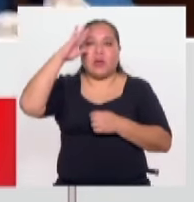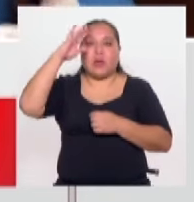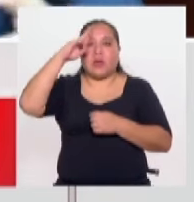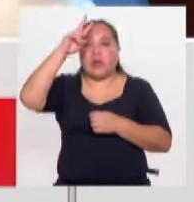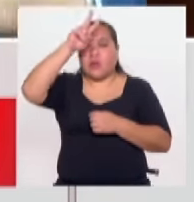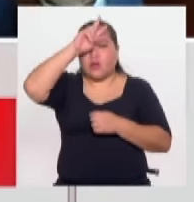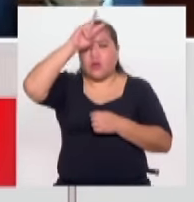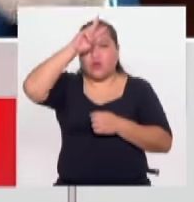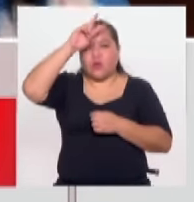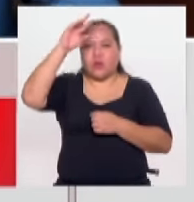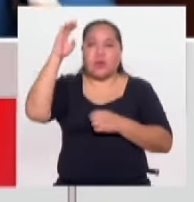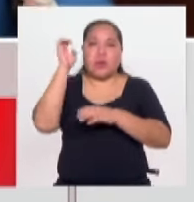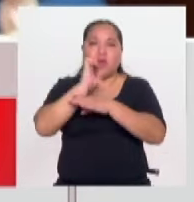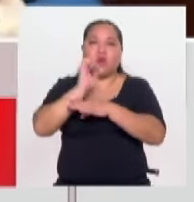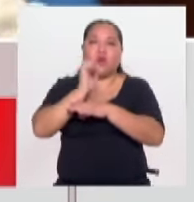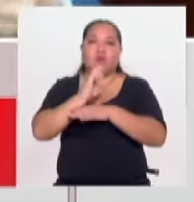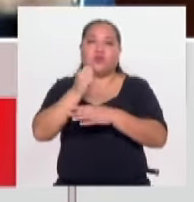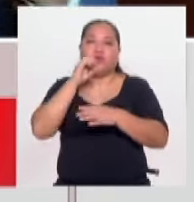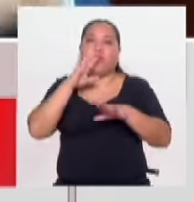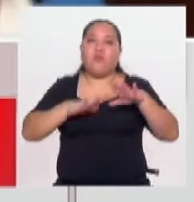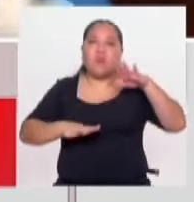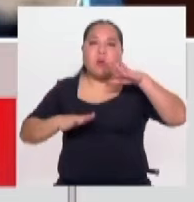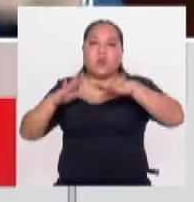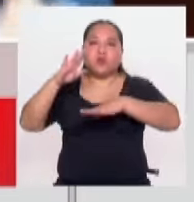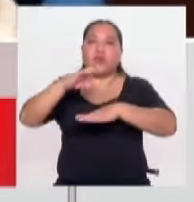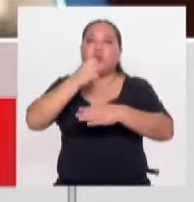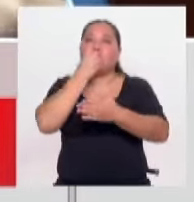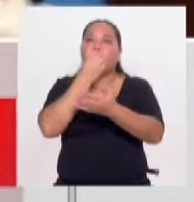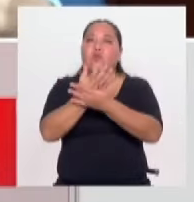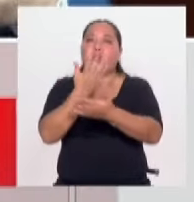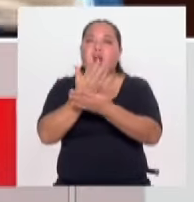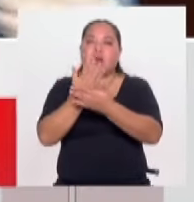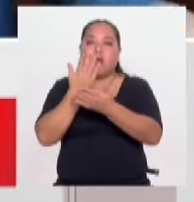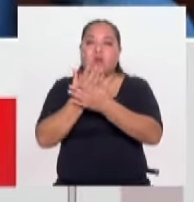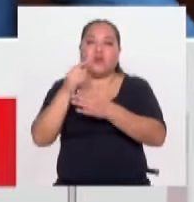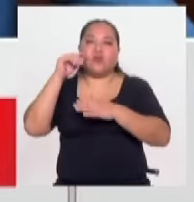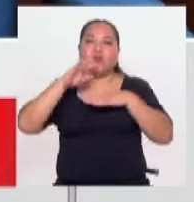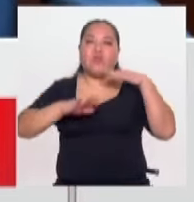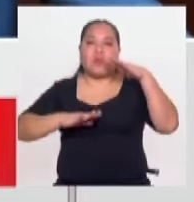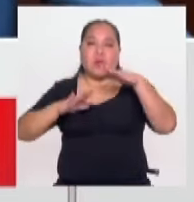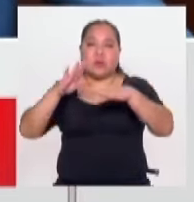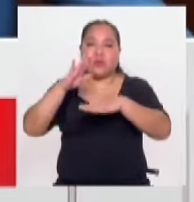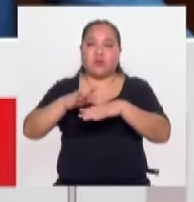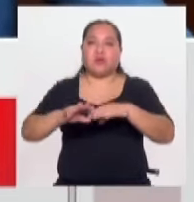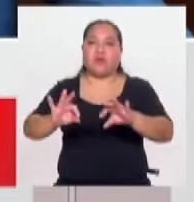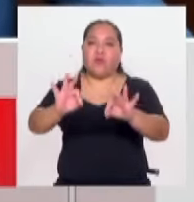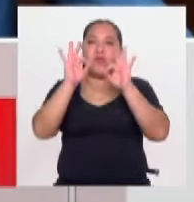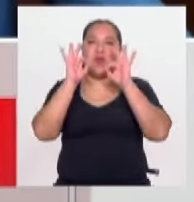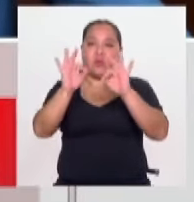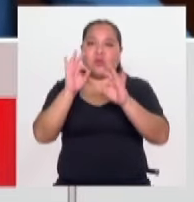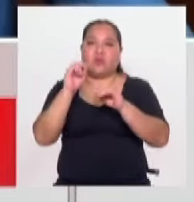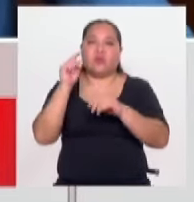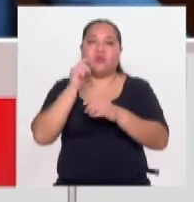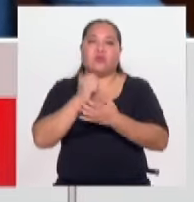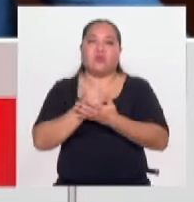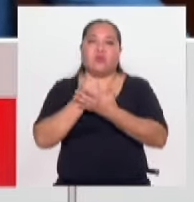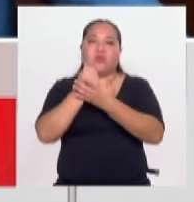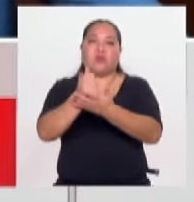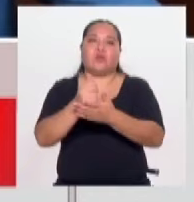son pasos buenos, pasos positivos, porque no se puede enfrentar el delito aisladamente. Miren,